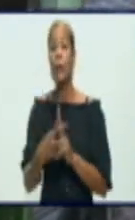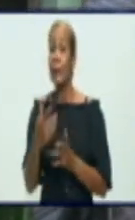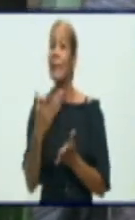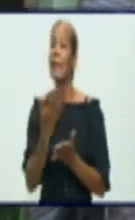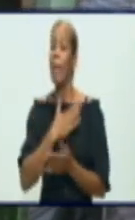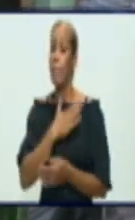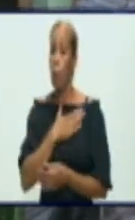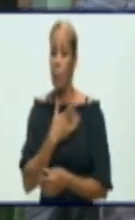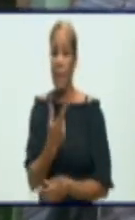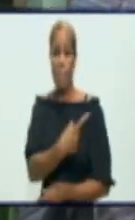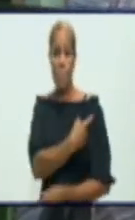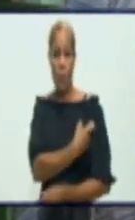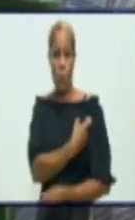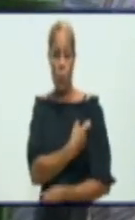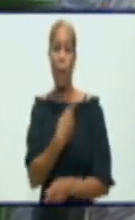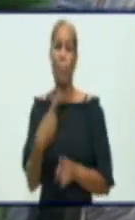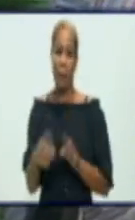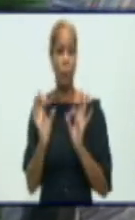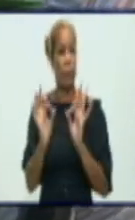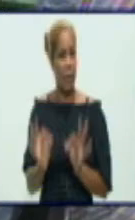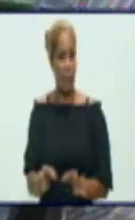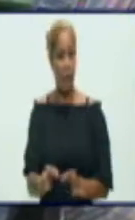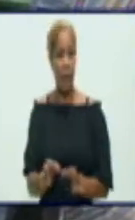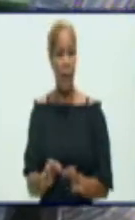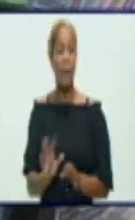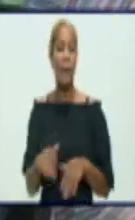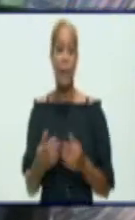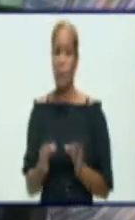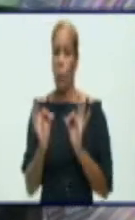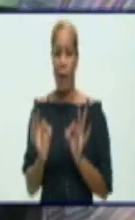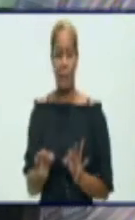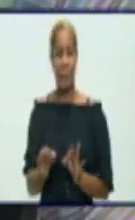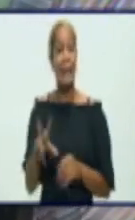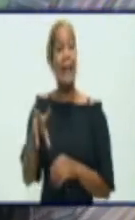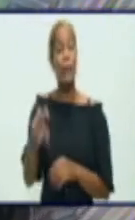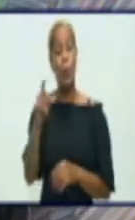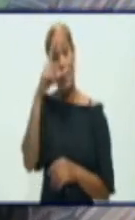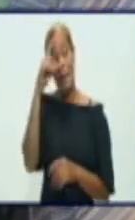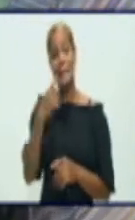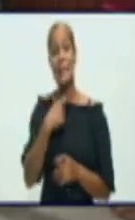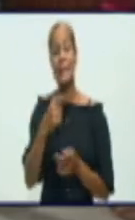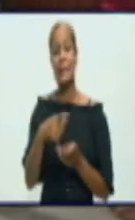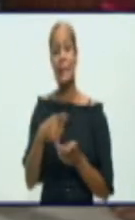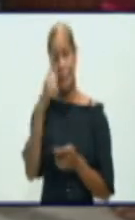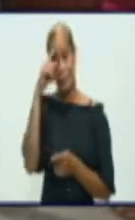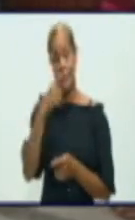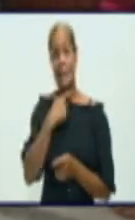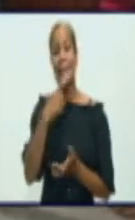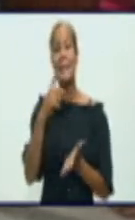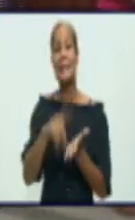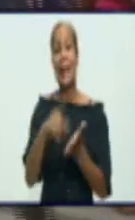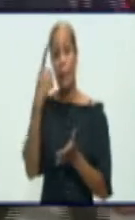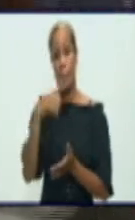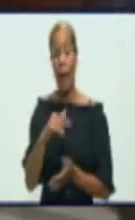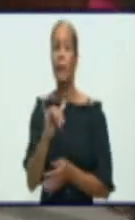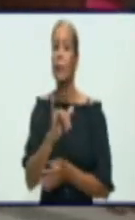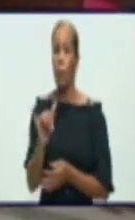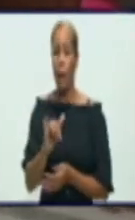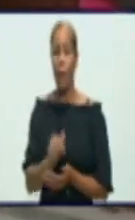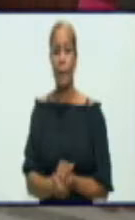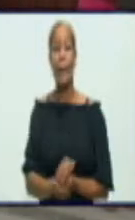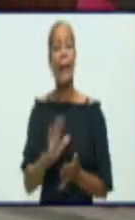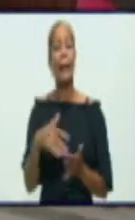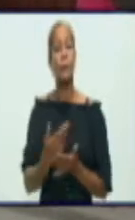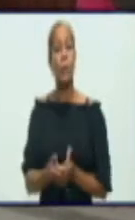Pero es una realidad que estamos enfrentando. Como común denominador, hay que decir que